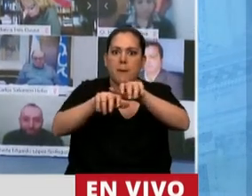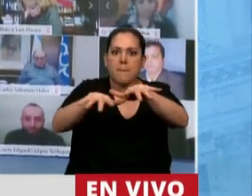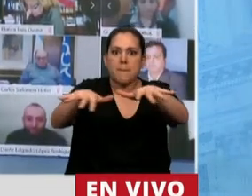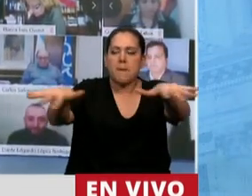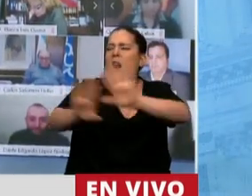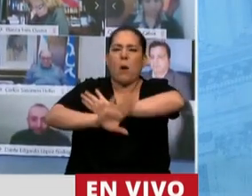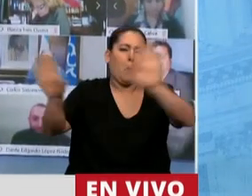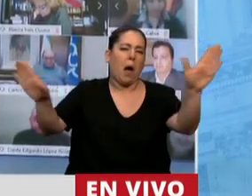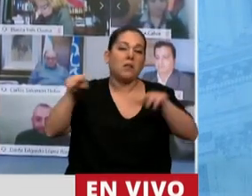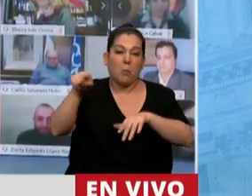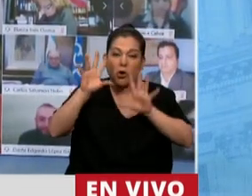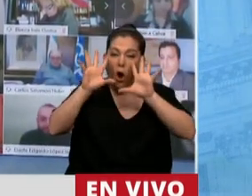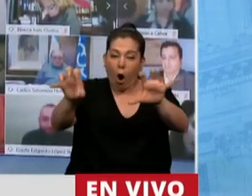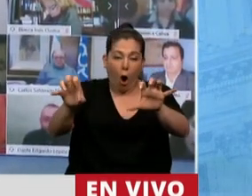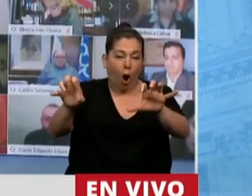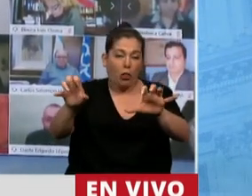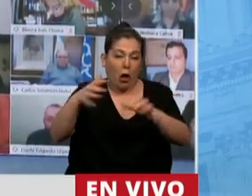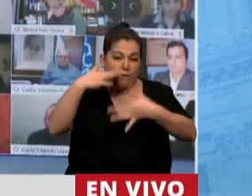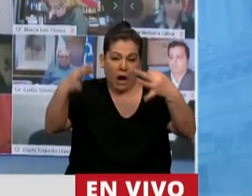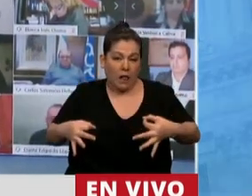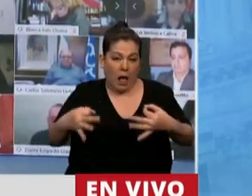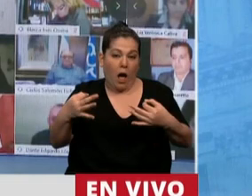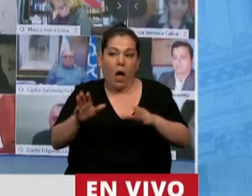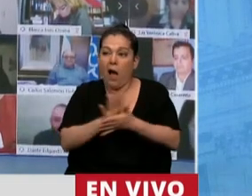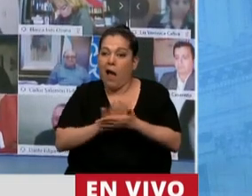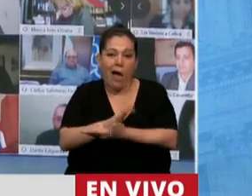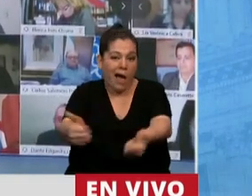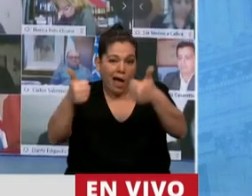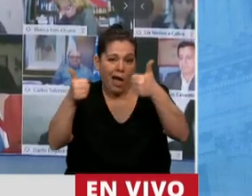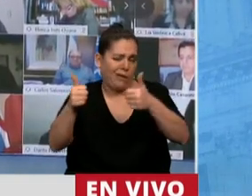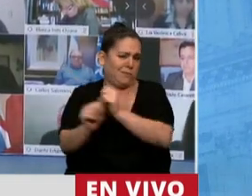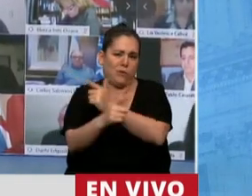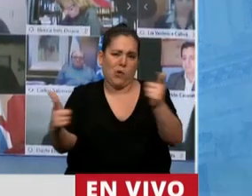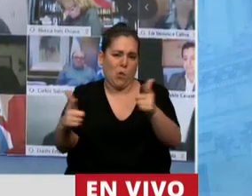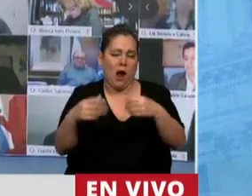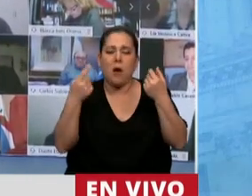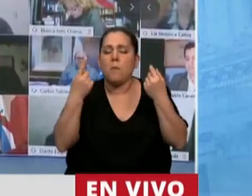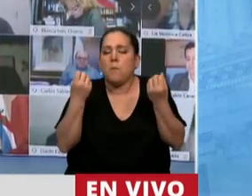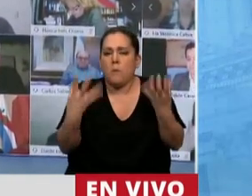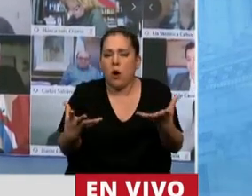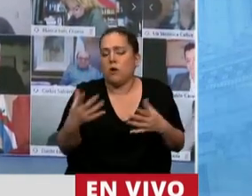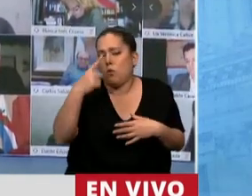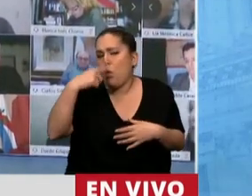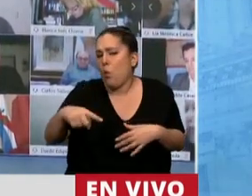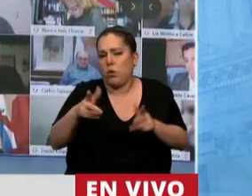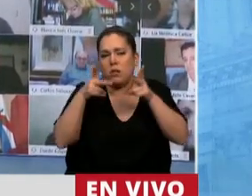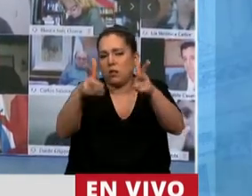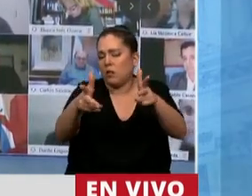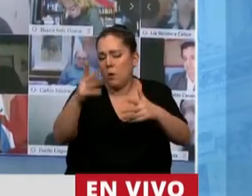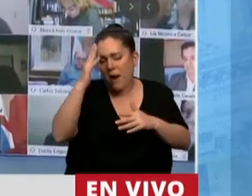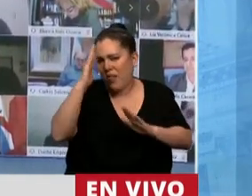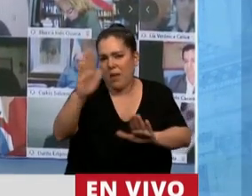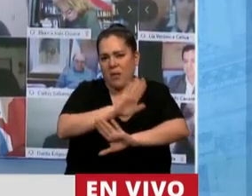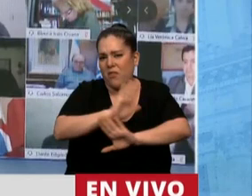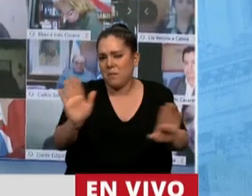no lleva a ningún buen camino. Por eso, Presidenta, para despedirme ya, les digo